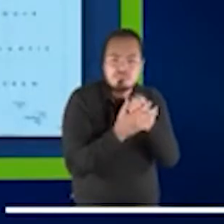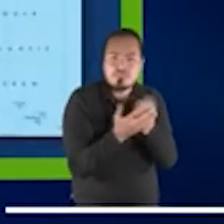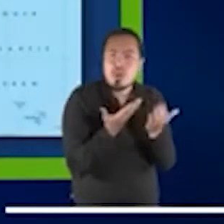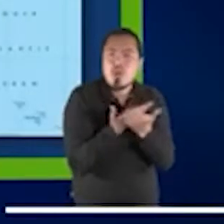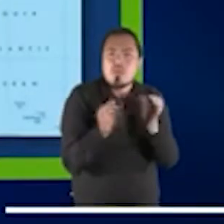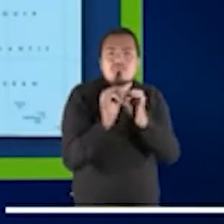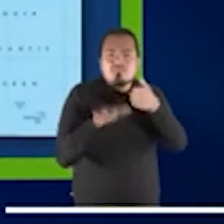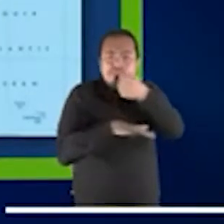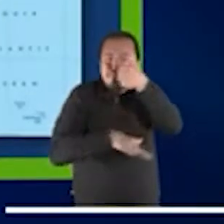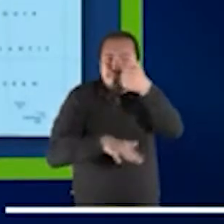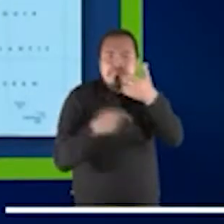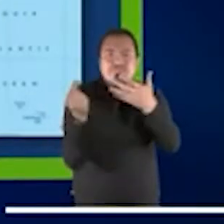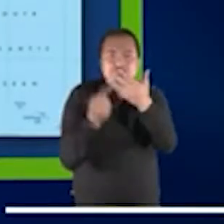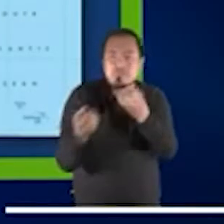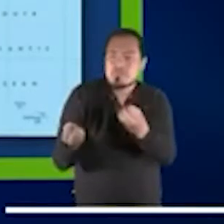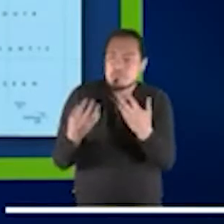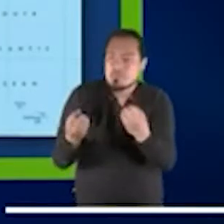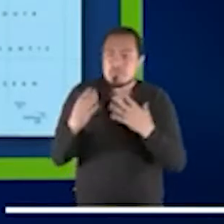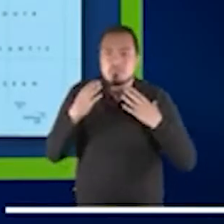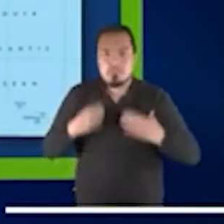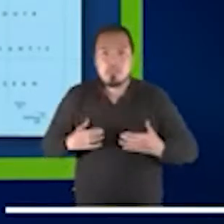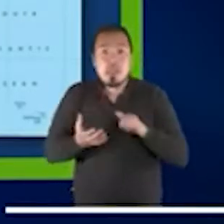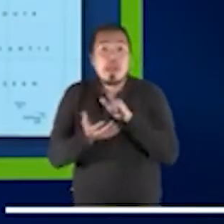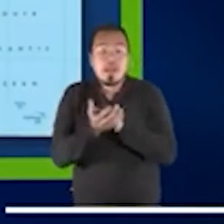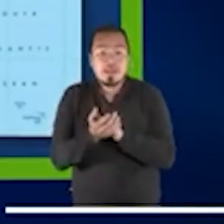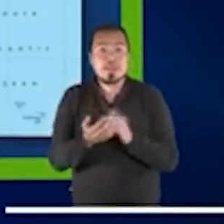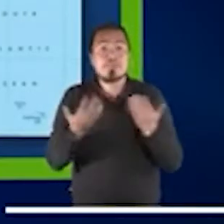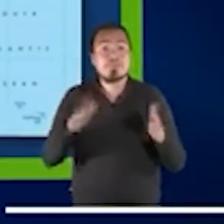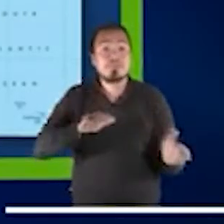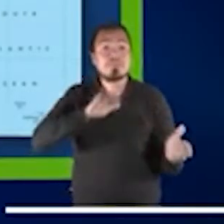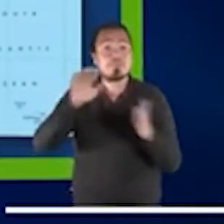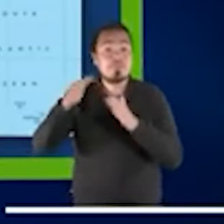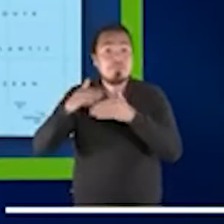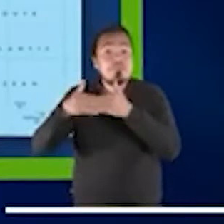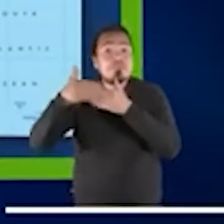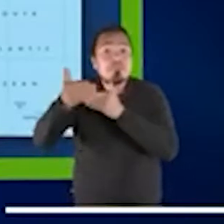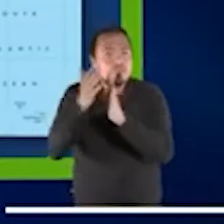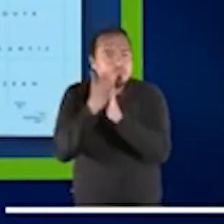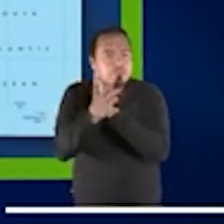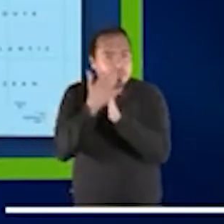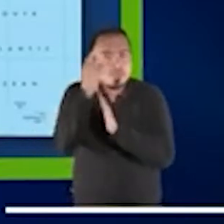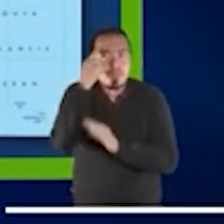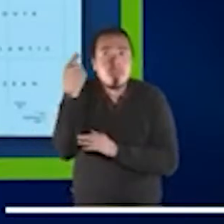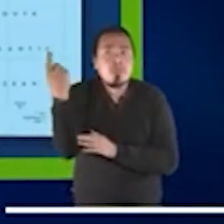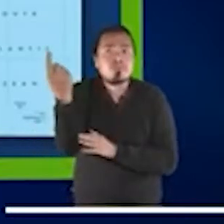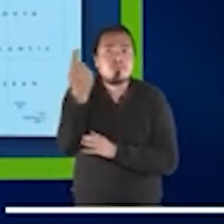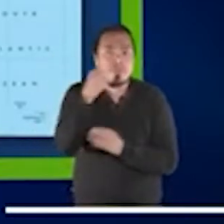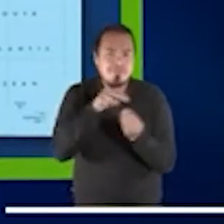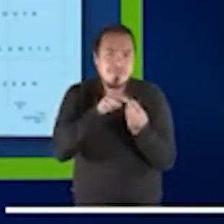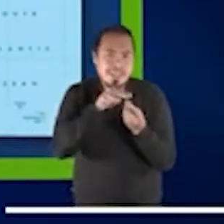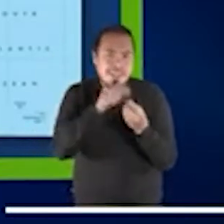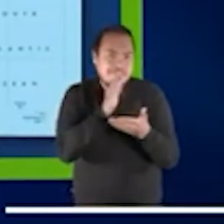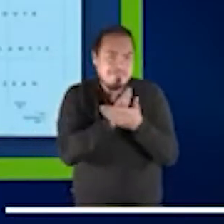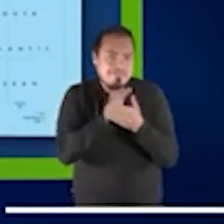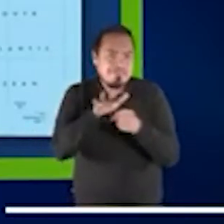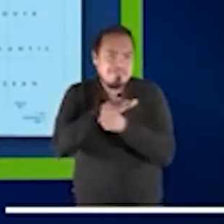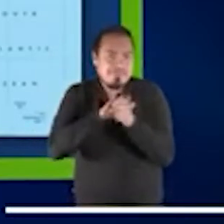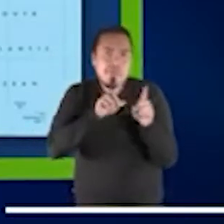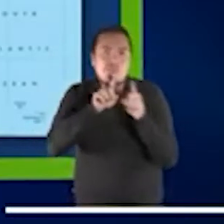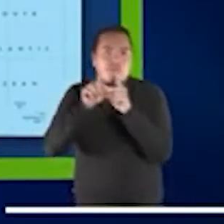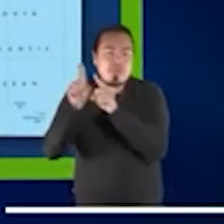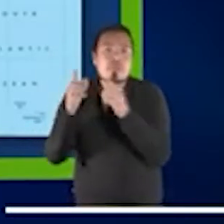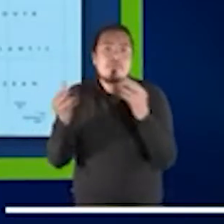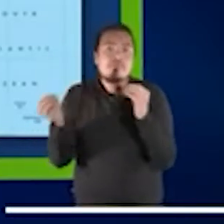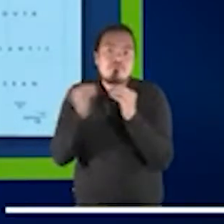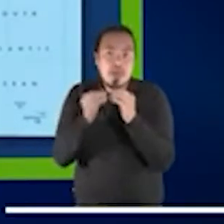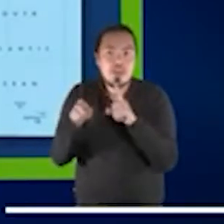de libertad. Después, hemos visto en muchos otros casos que se ha hecho una revisión de